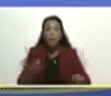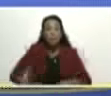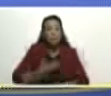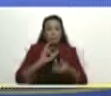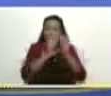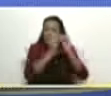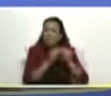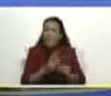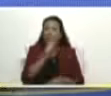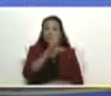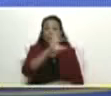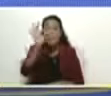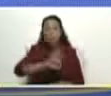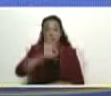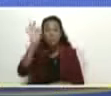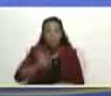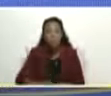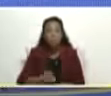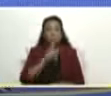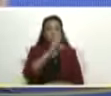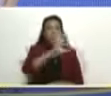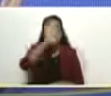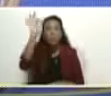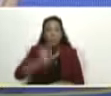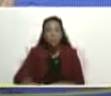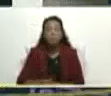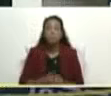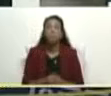recuperarlos al 100% este año 100%